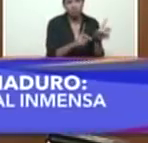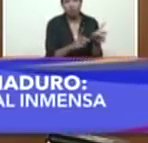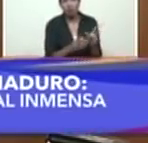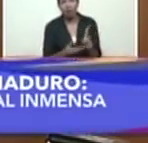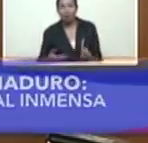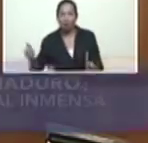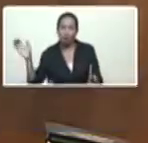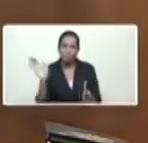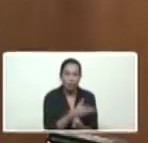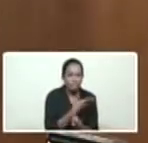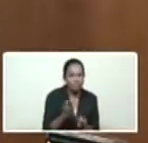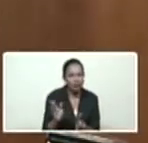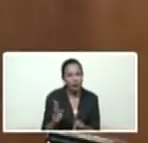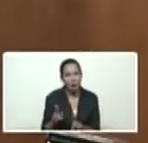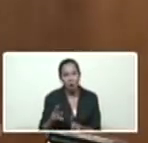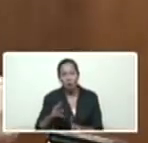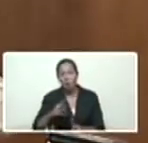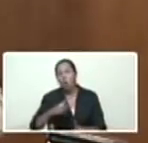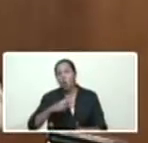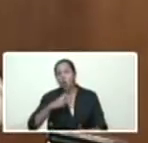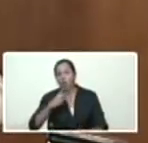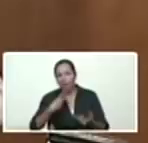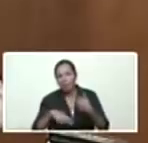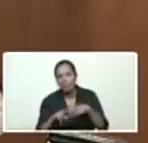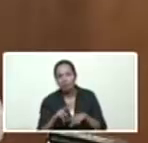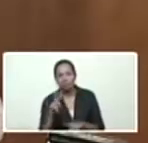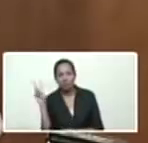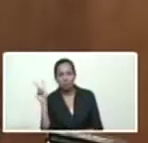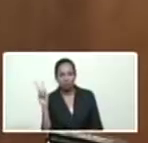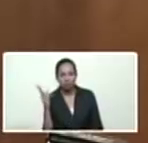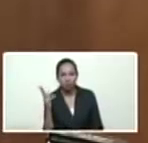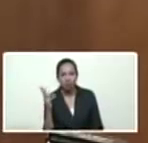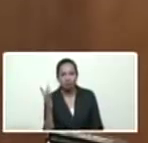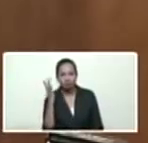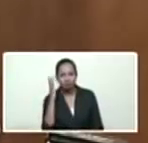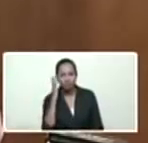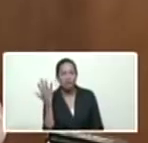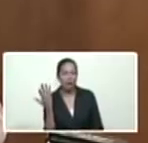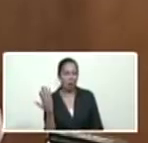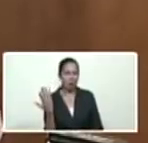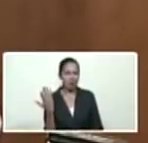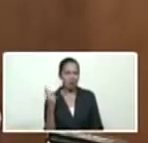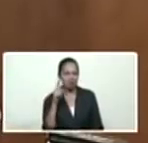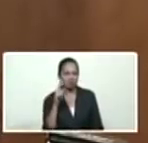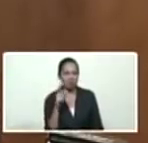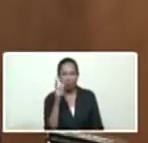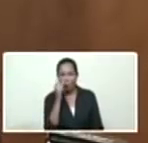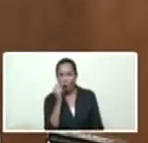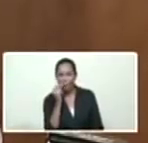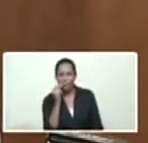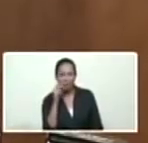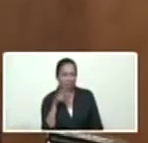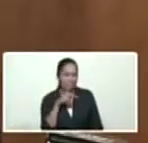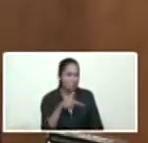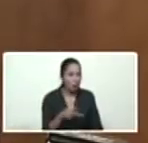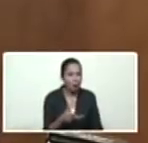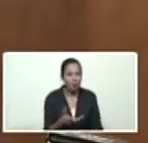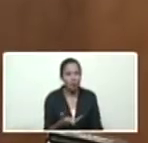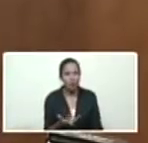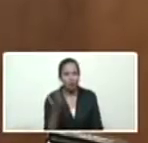golpistas, los vendepatrias, lo saben, el mando ese de perversos que son los mismos de siempre,